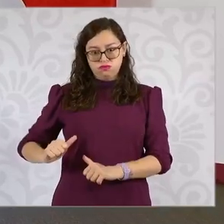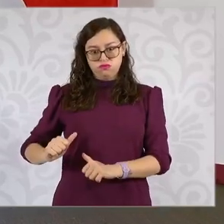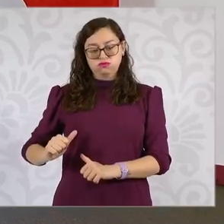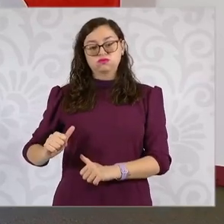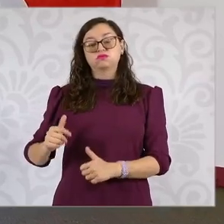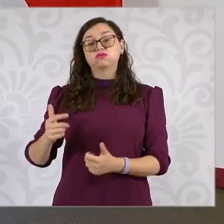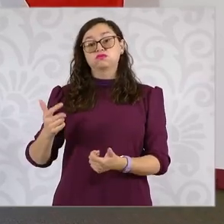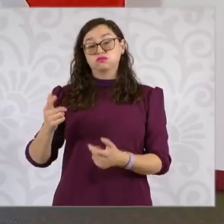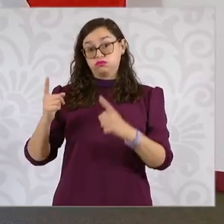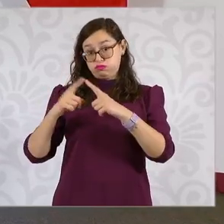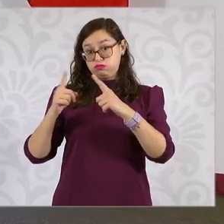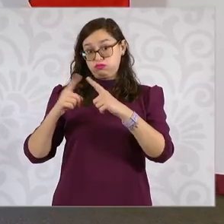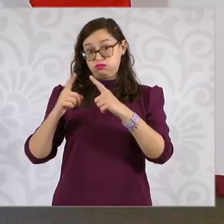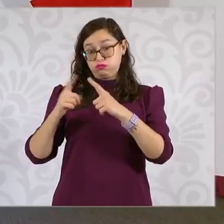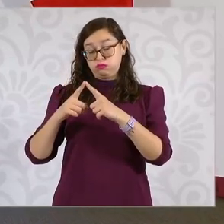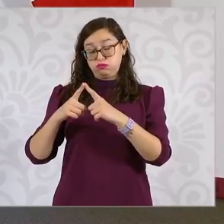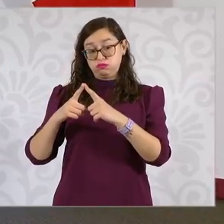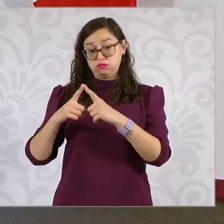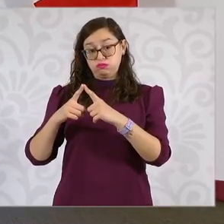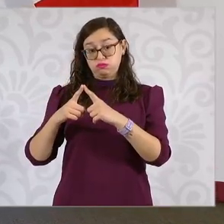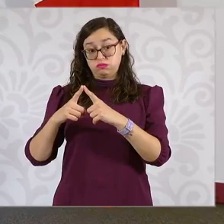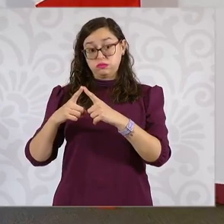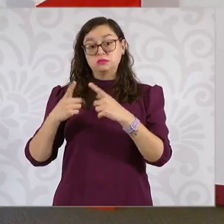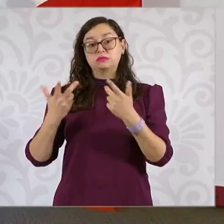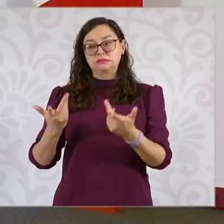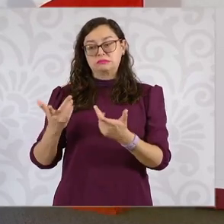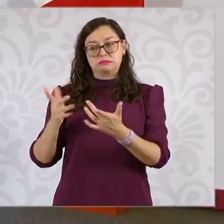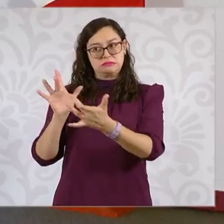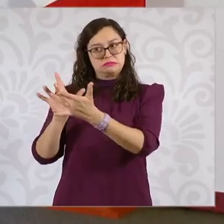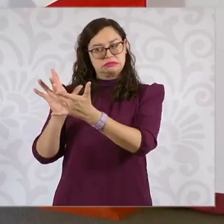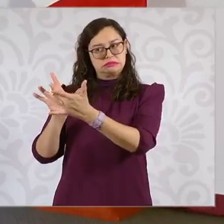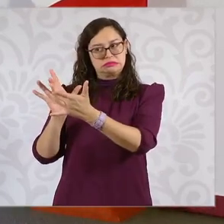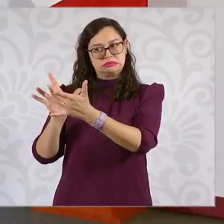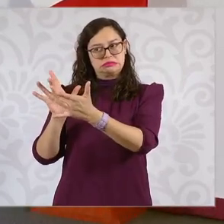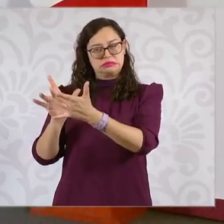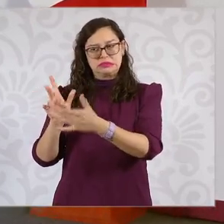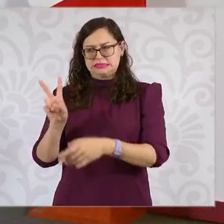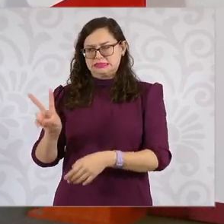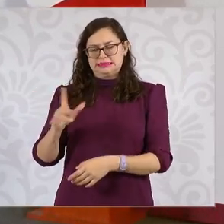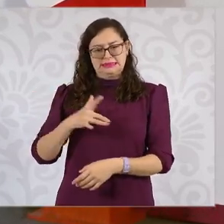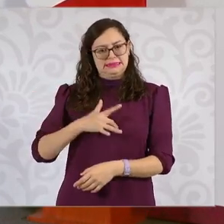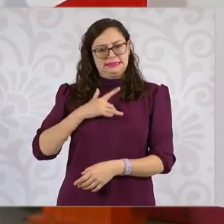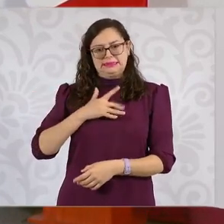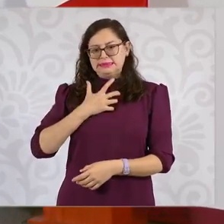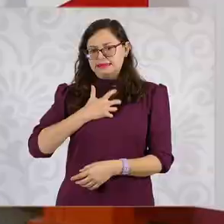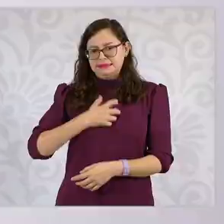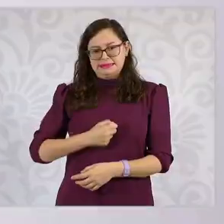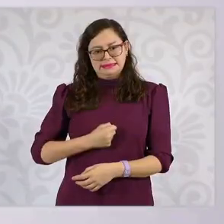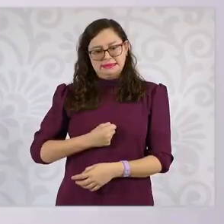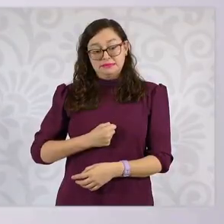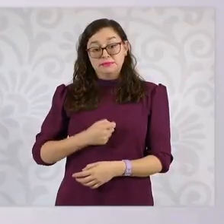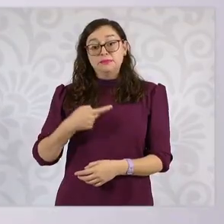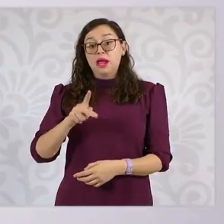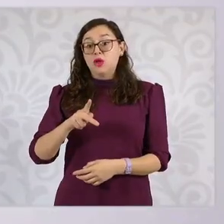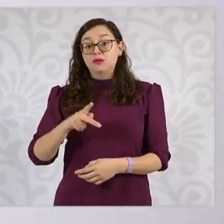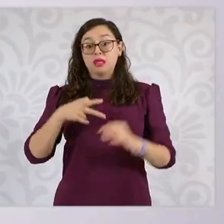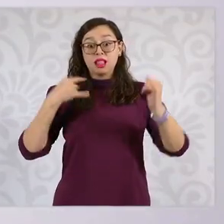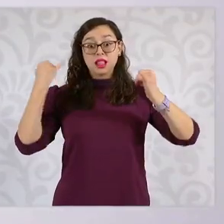eclesiales. Por supuesto, lamentamos este hecho y no podemos especular,